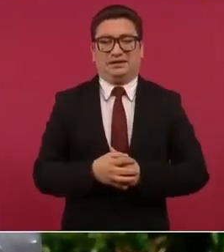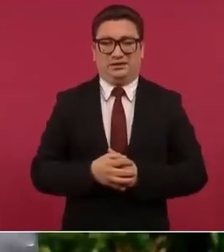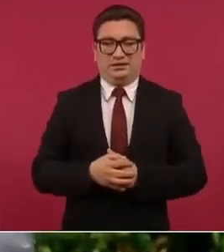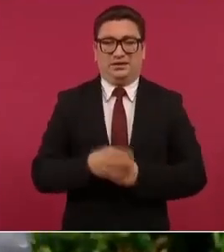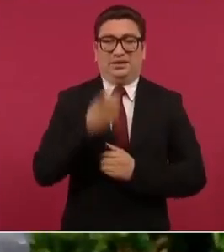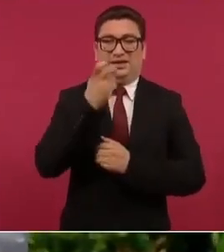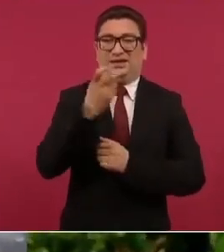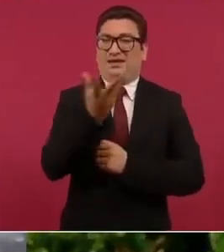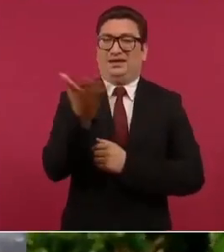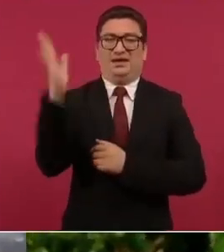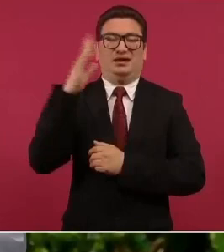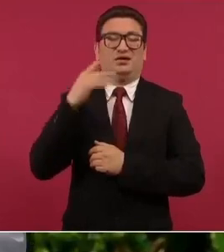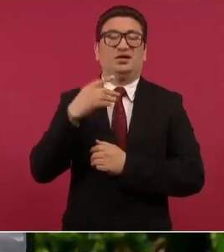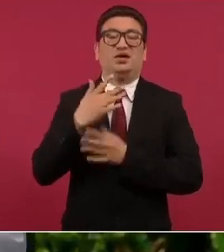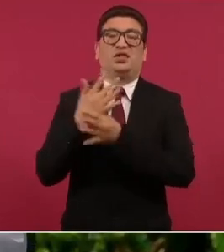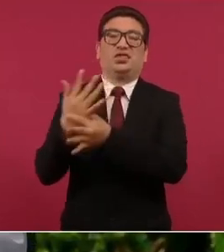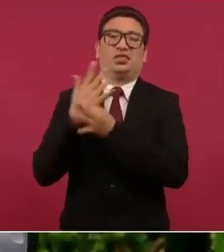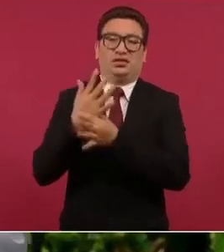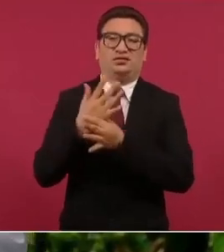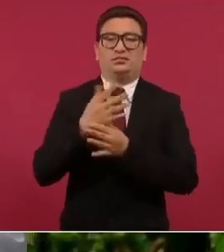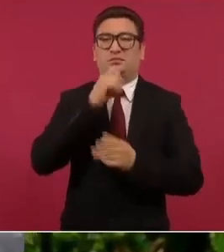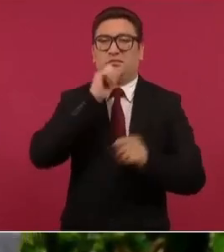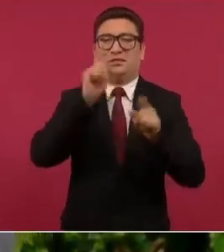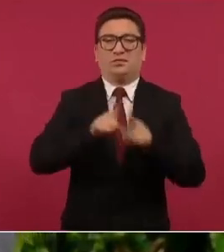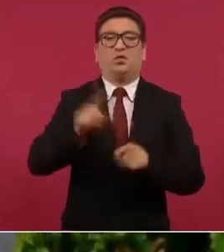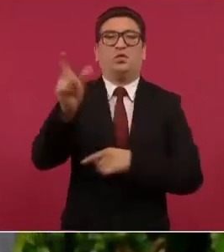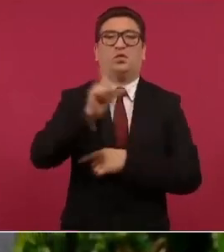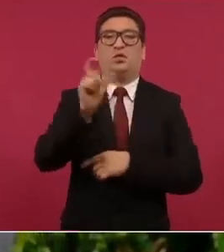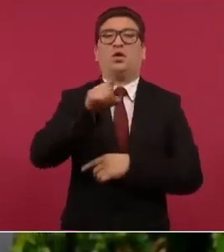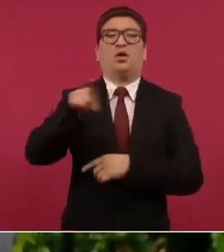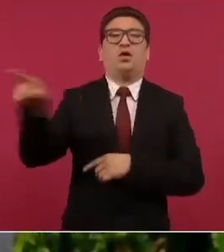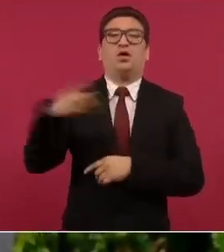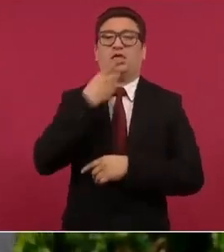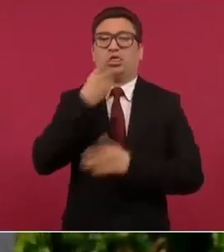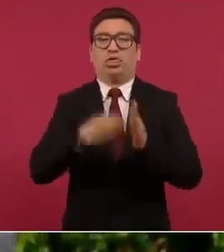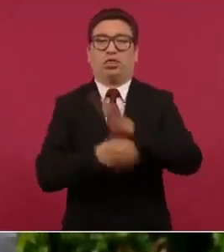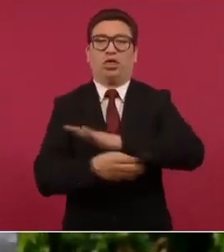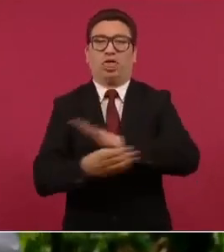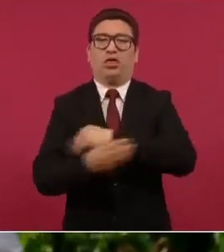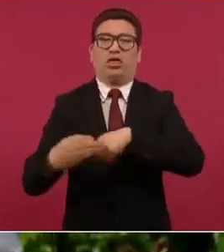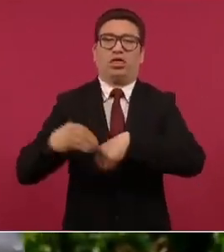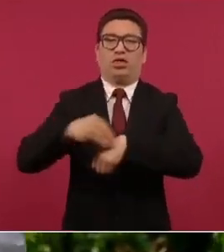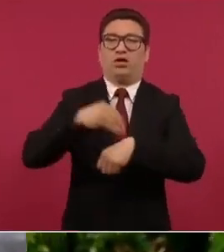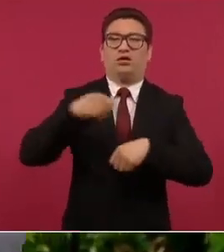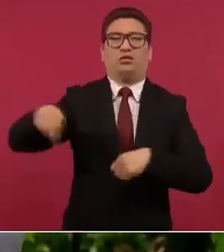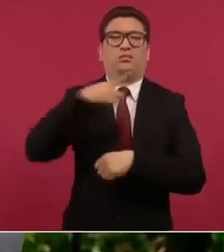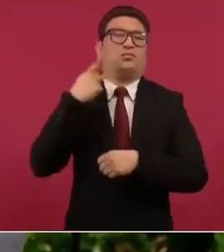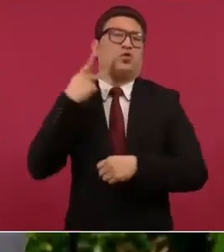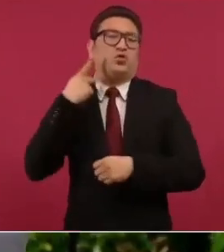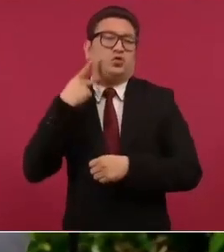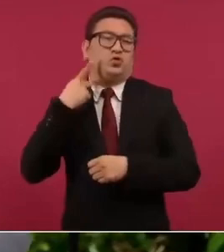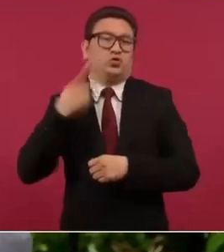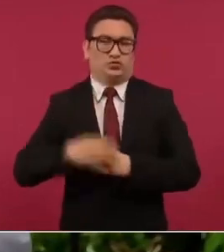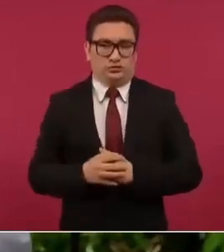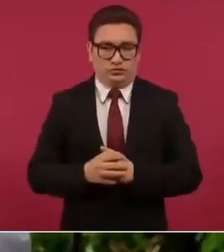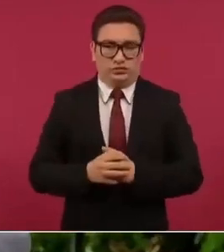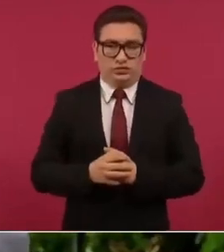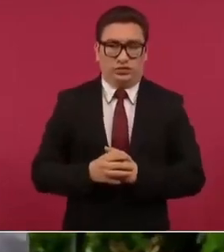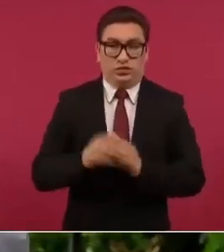decían para justificar a los políticos corruptos se daña